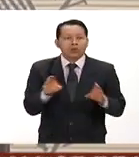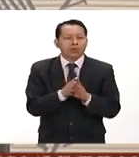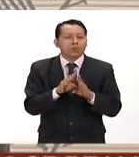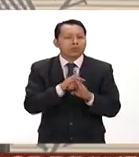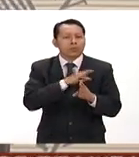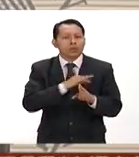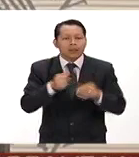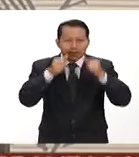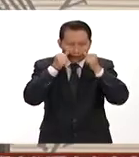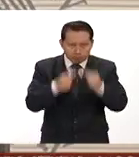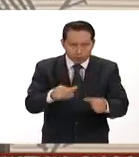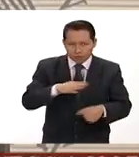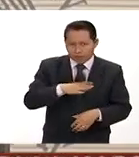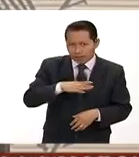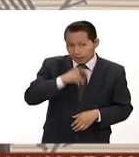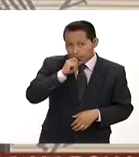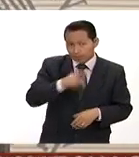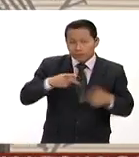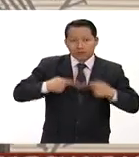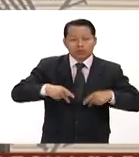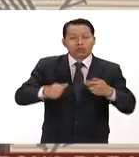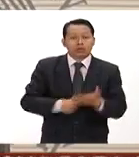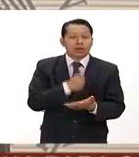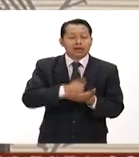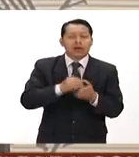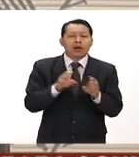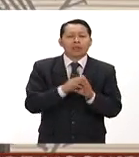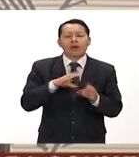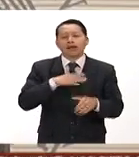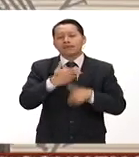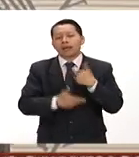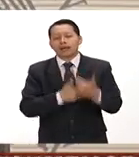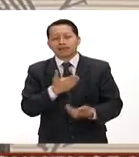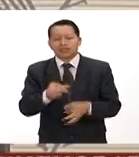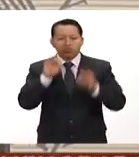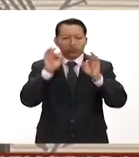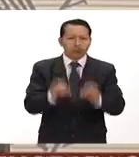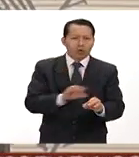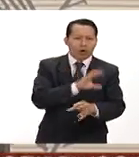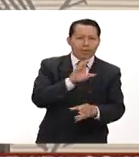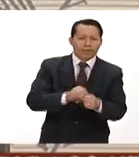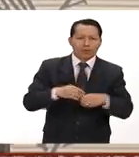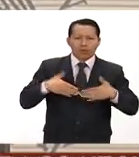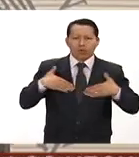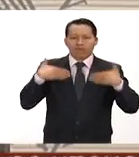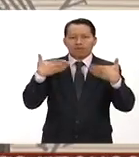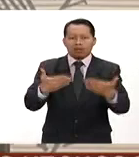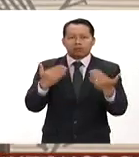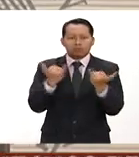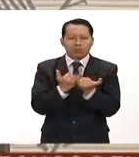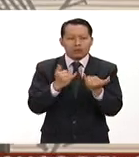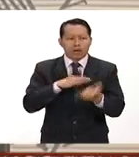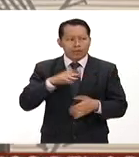atiende la demanda ciudadana de contar con un servicio ágil confiable profesional que dé